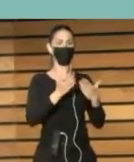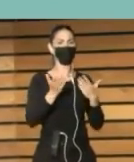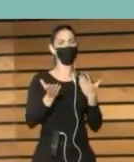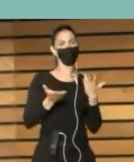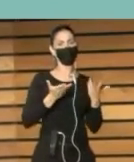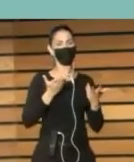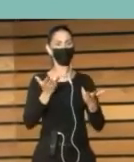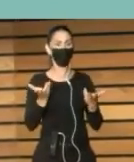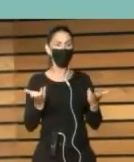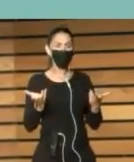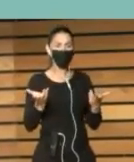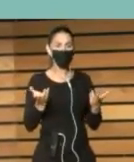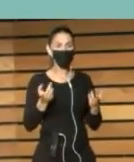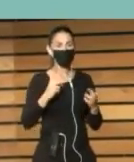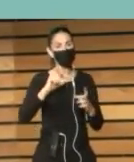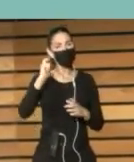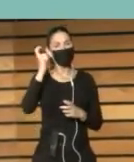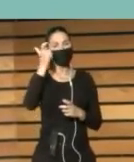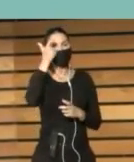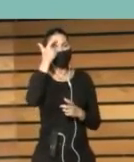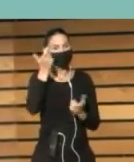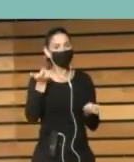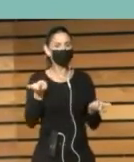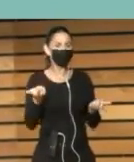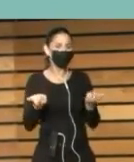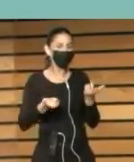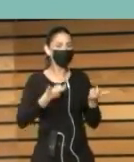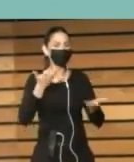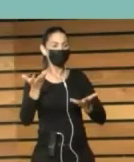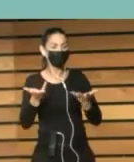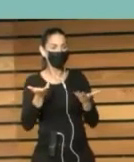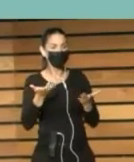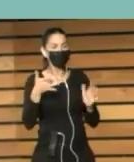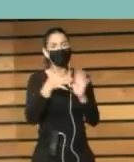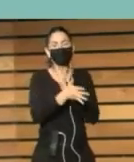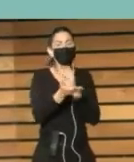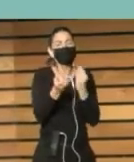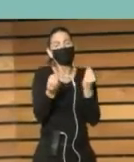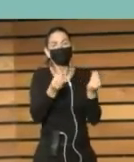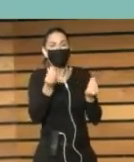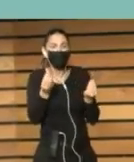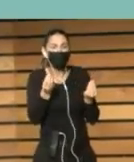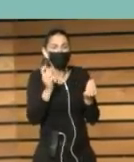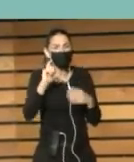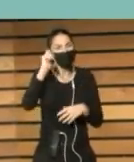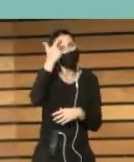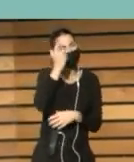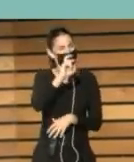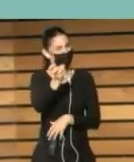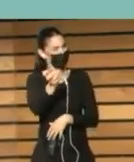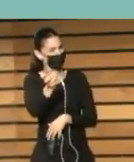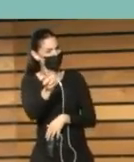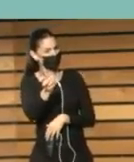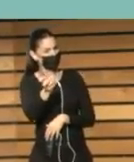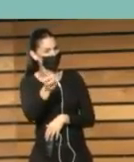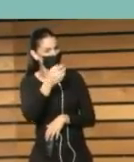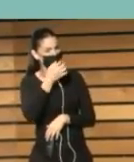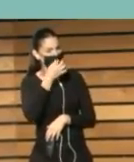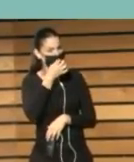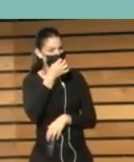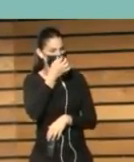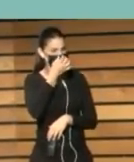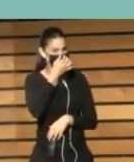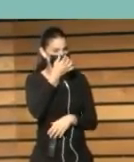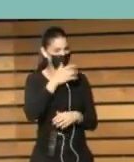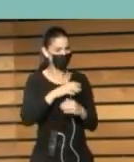Será que Esta definición Se refiere usted A definir Otro concepto Dice el orador